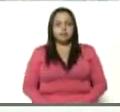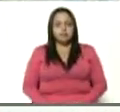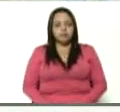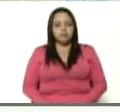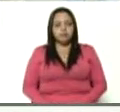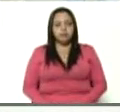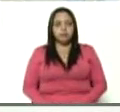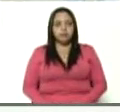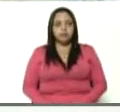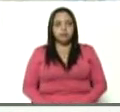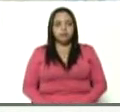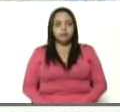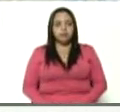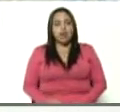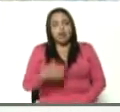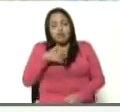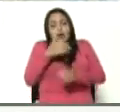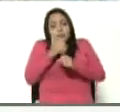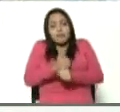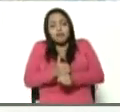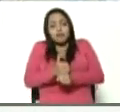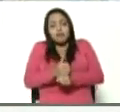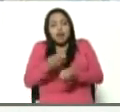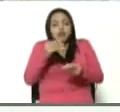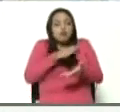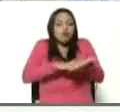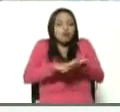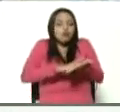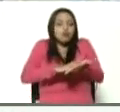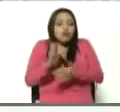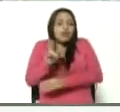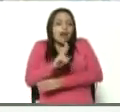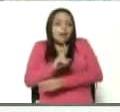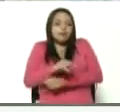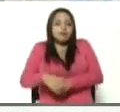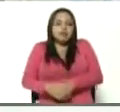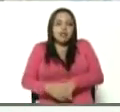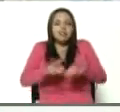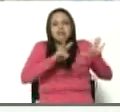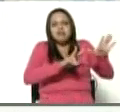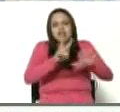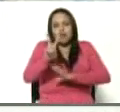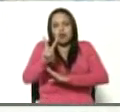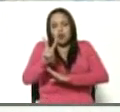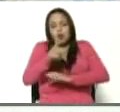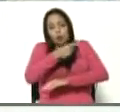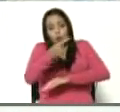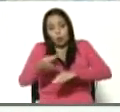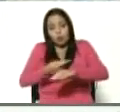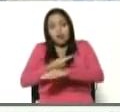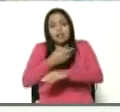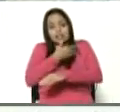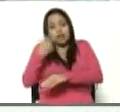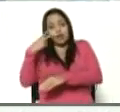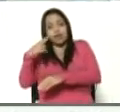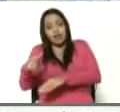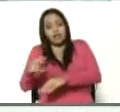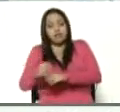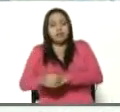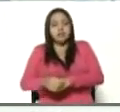Yo espero resultados rápidos. En 72 horas quiero ver el mapa